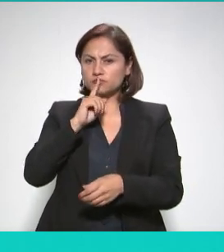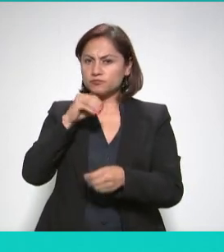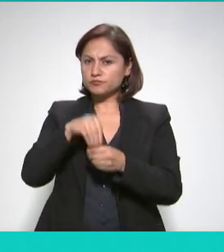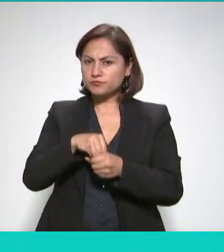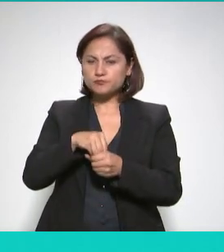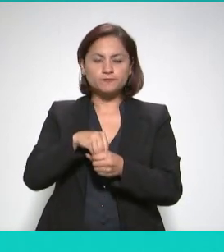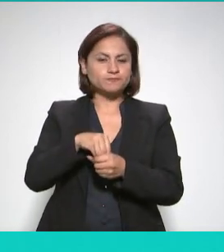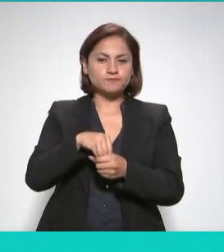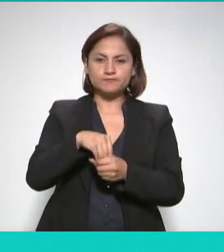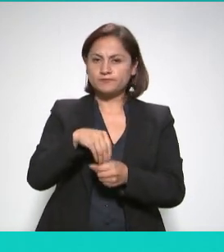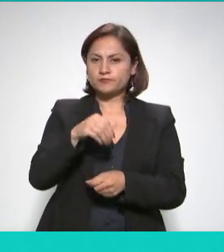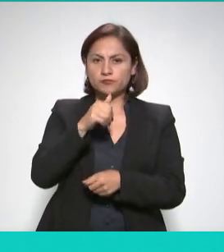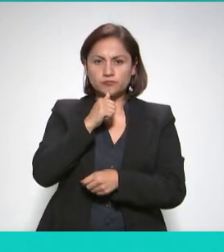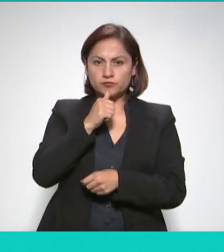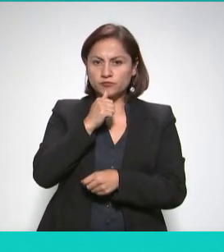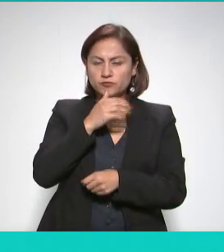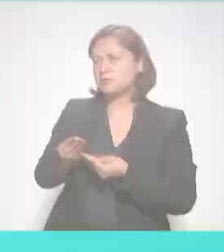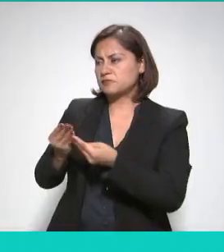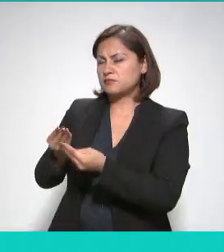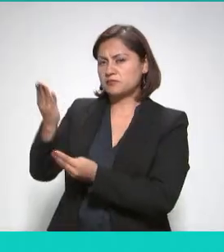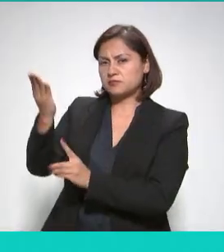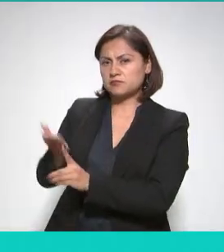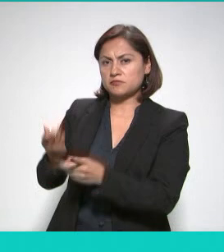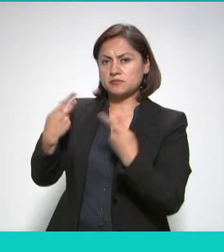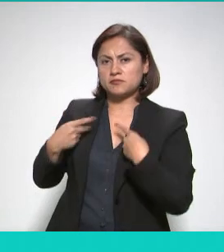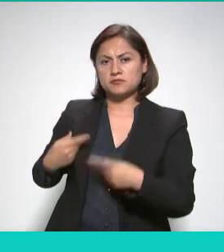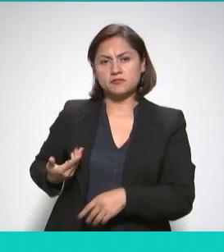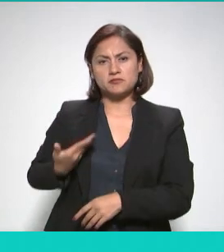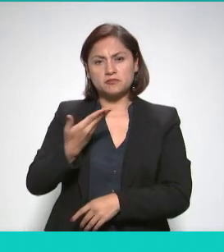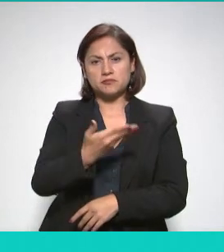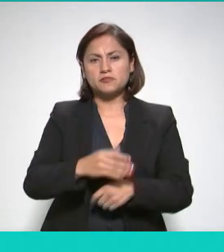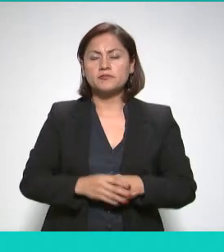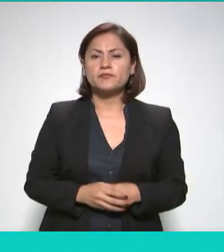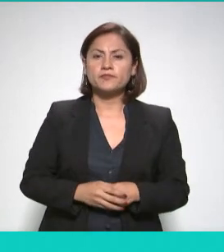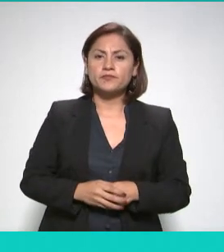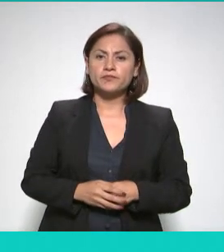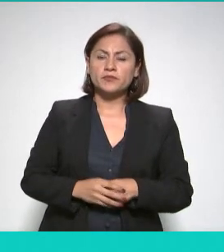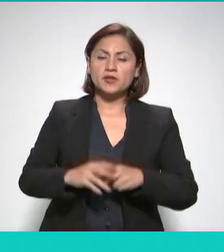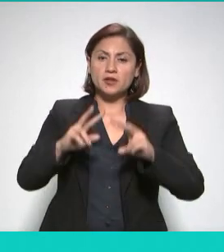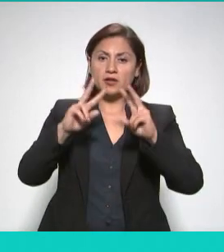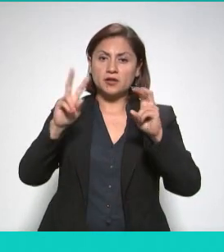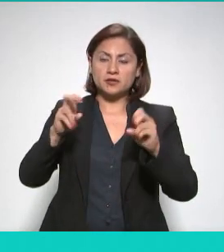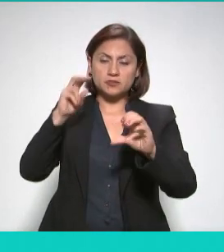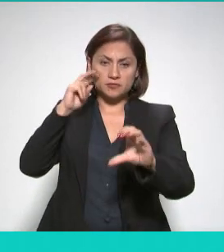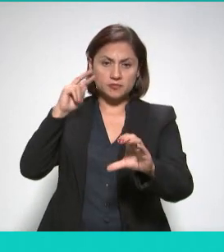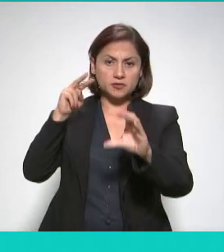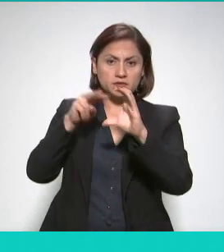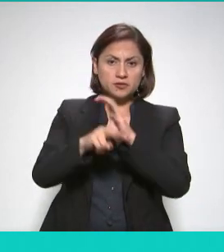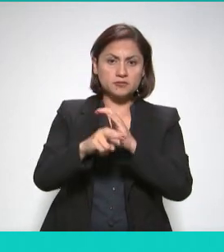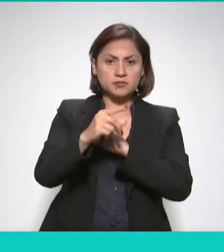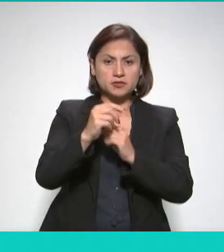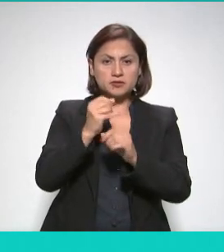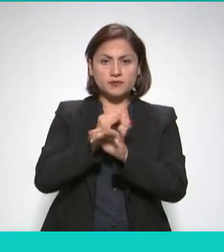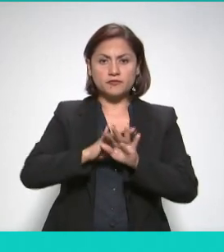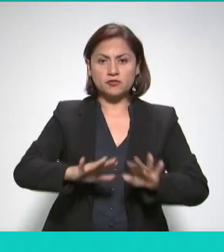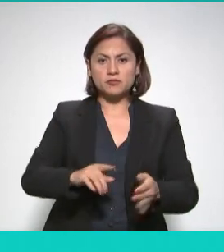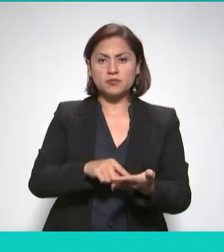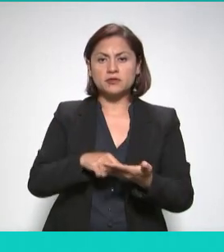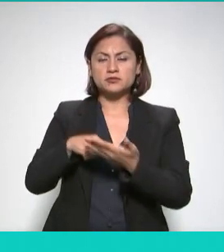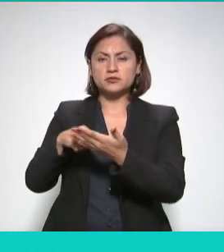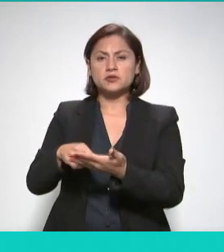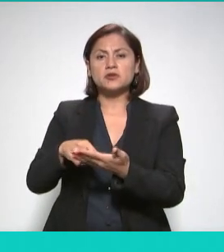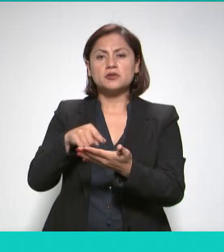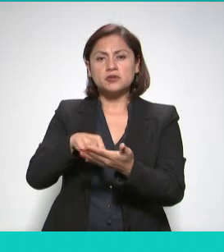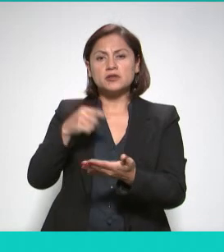y se debe privilegiar su difusión. La transparencia en la información solicitada contribuye al conocimiento de las